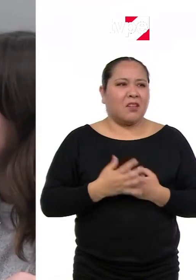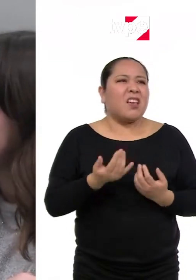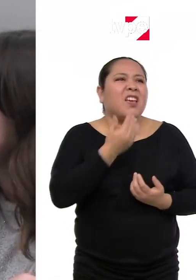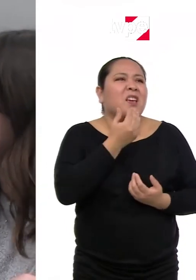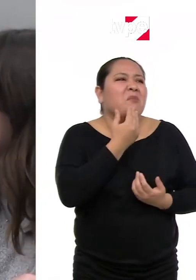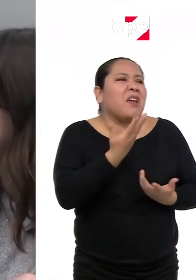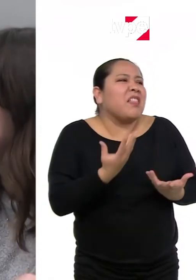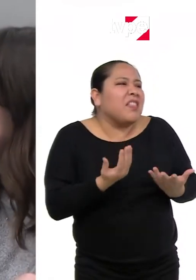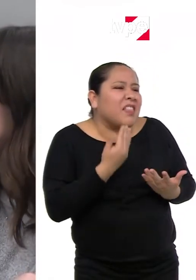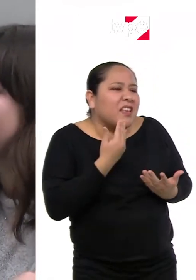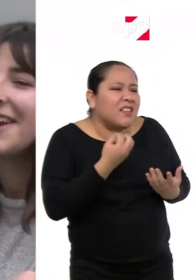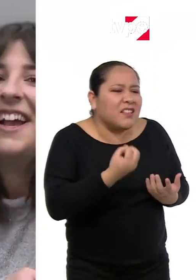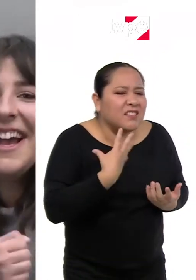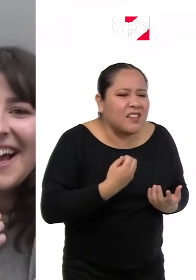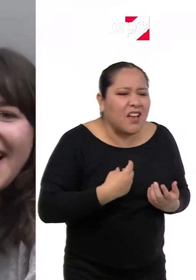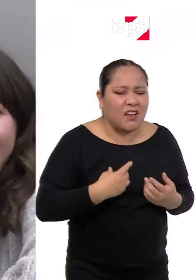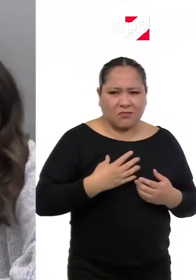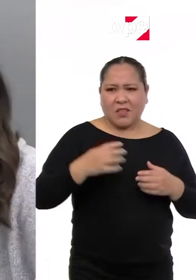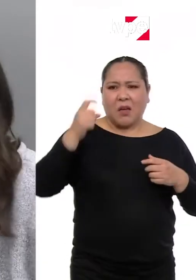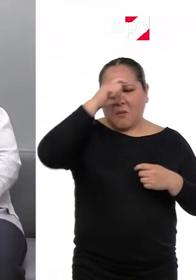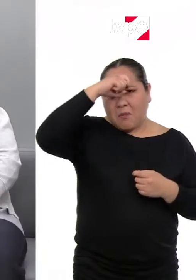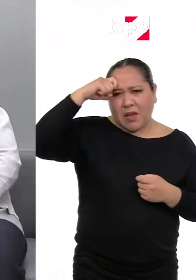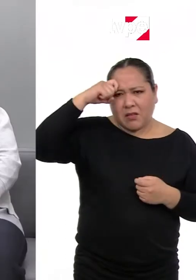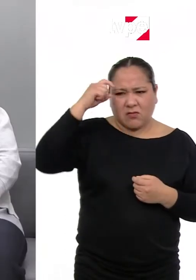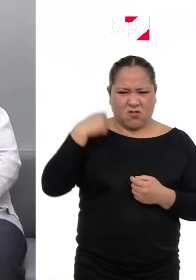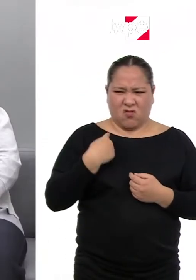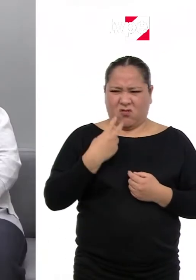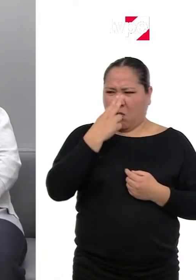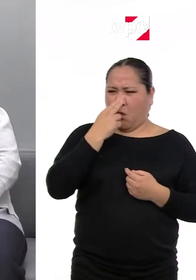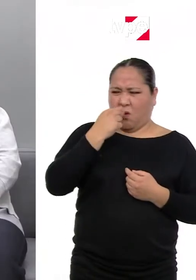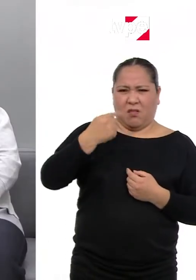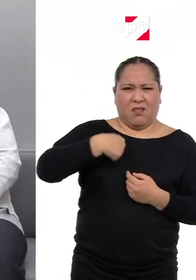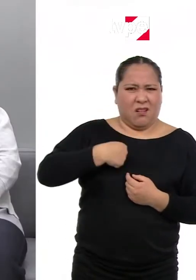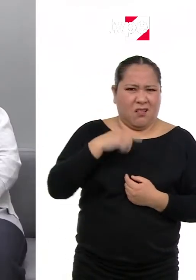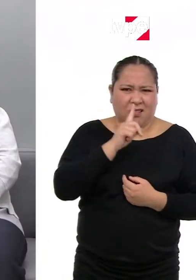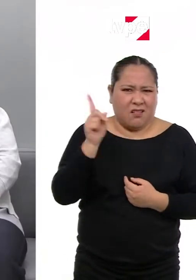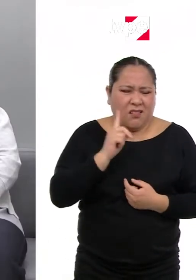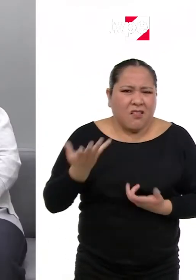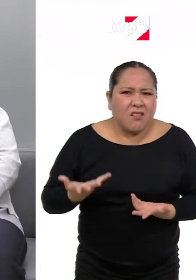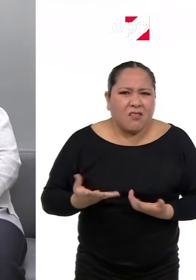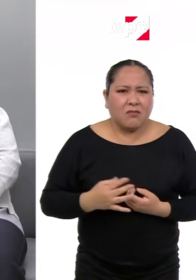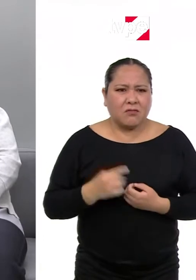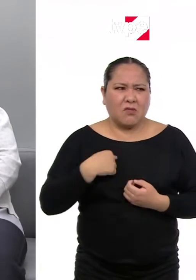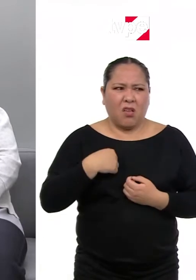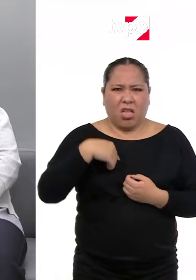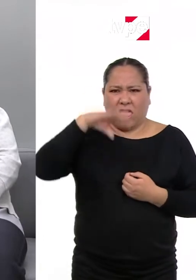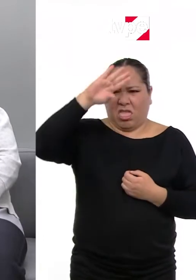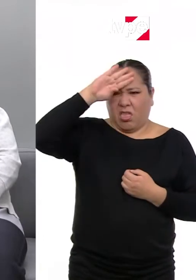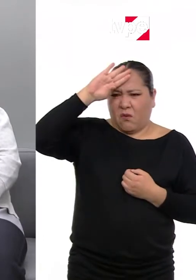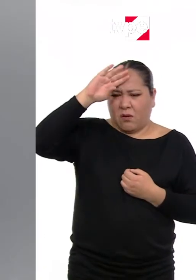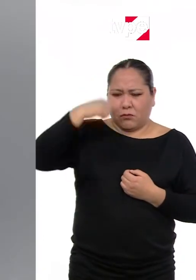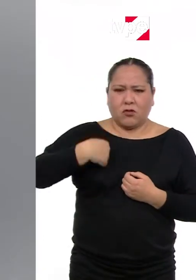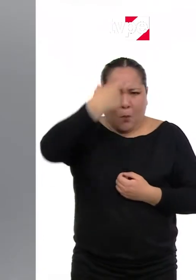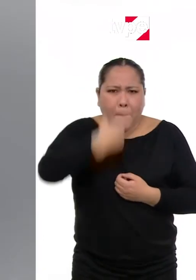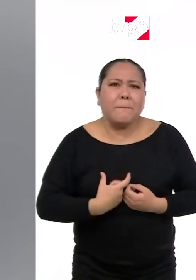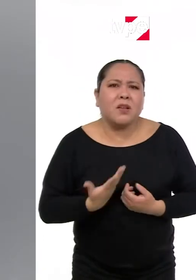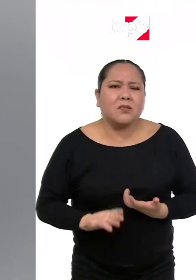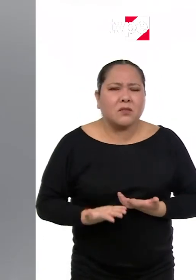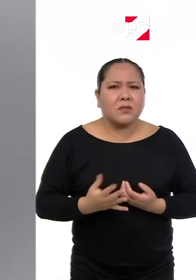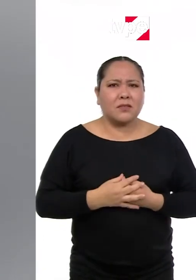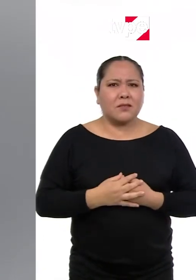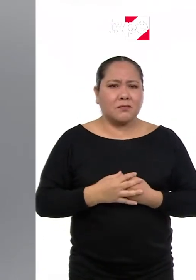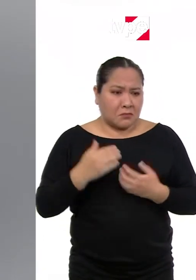La colaboración pequeña soy de para poder ir a la plaza en verano. No somos un bicho raro, no somos enfermos, somos